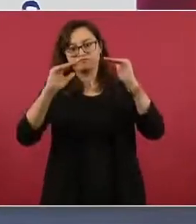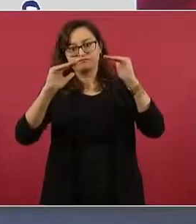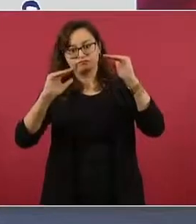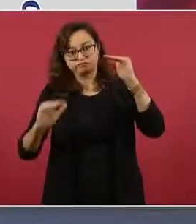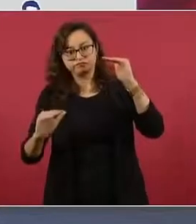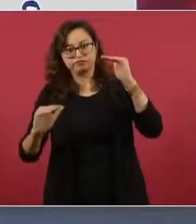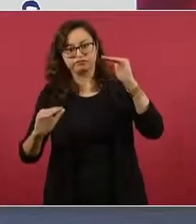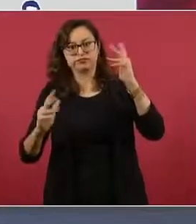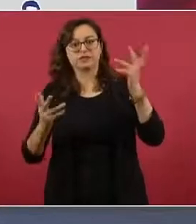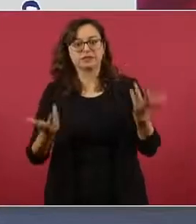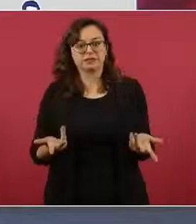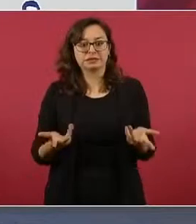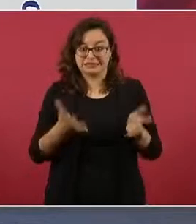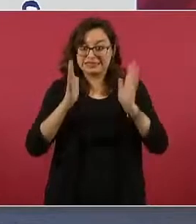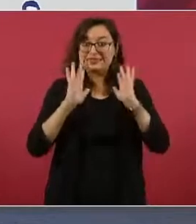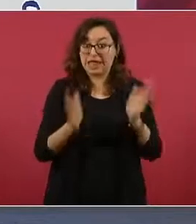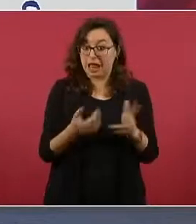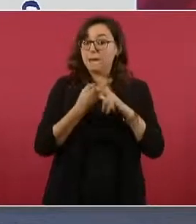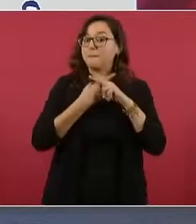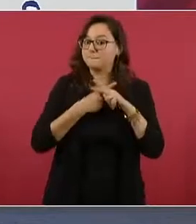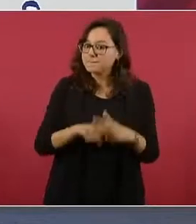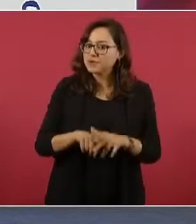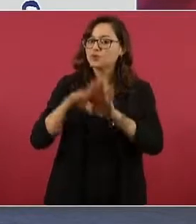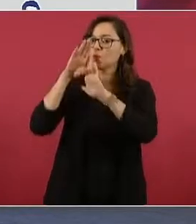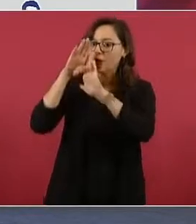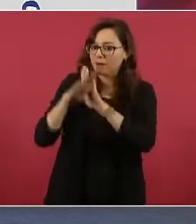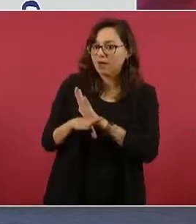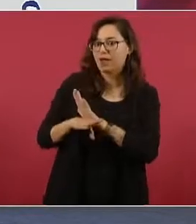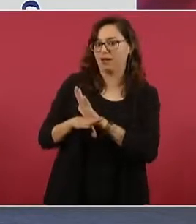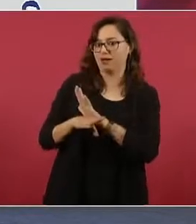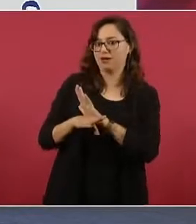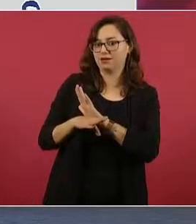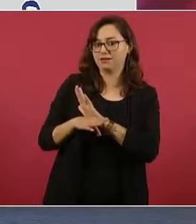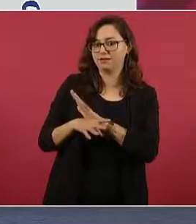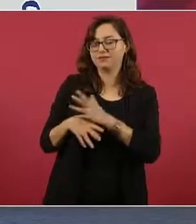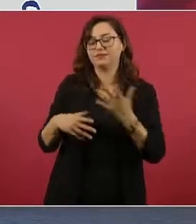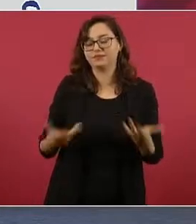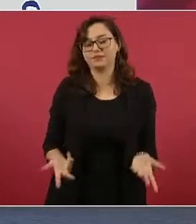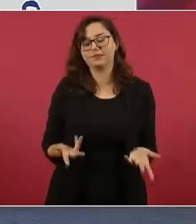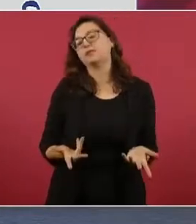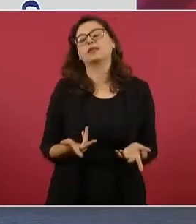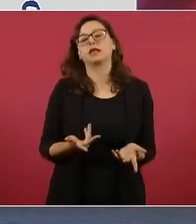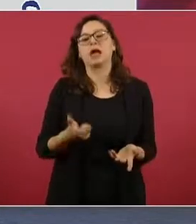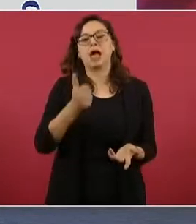ayer, antier, un día